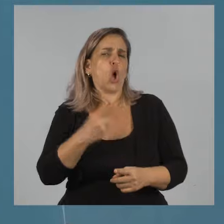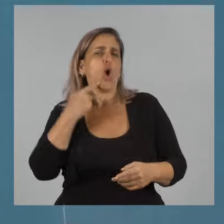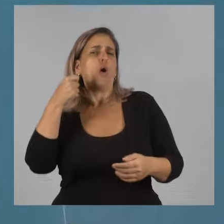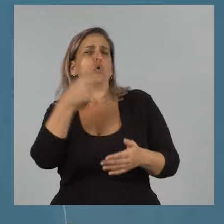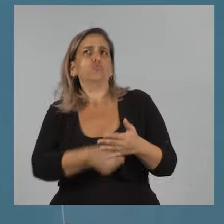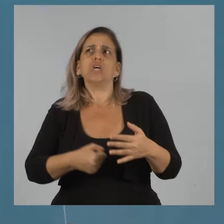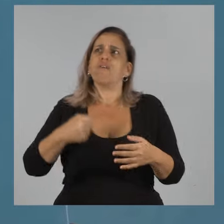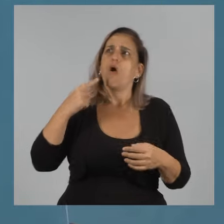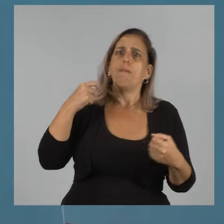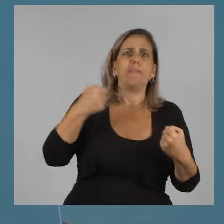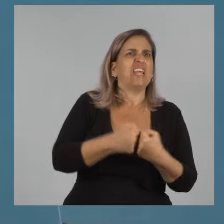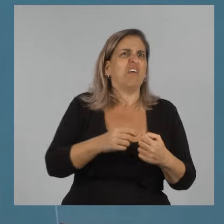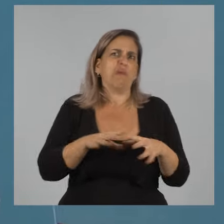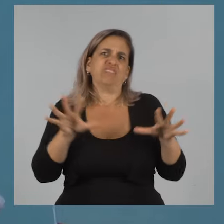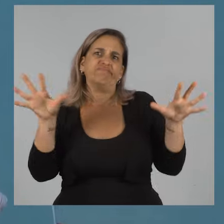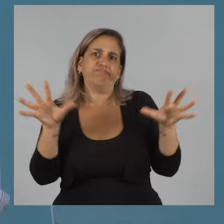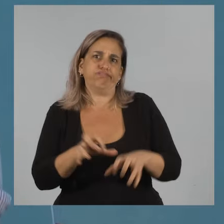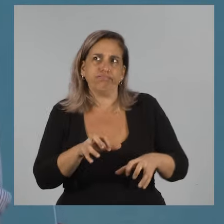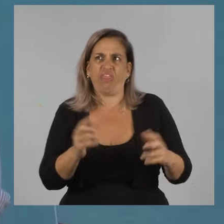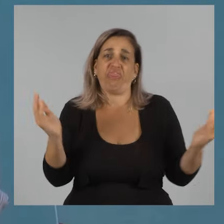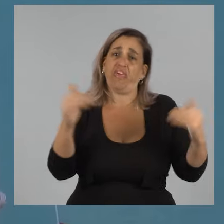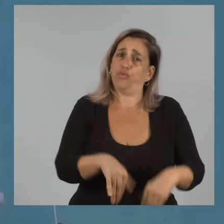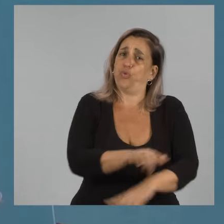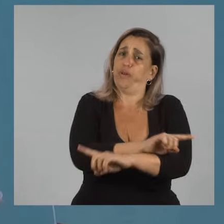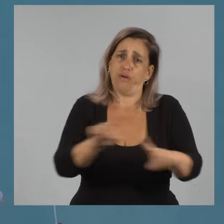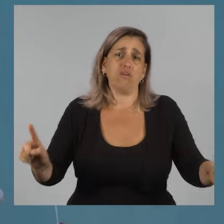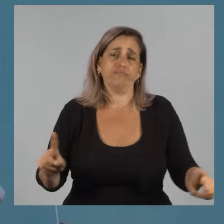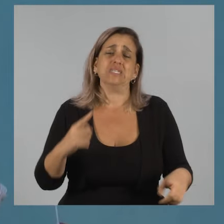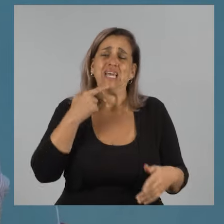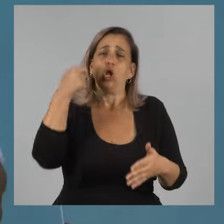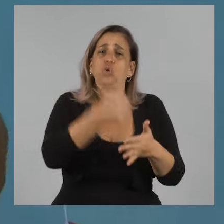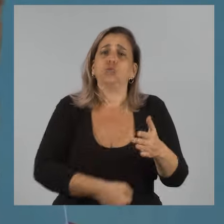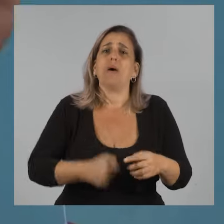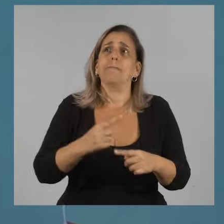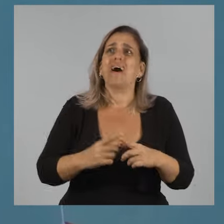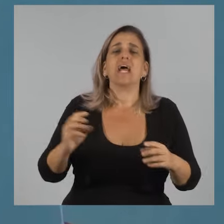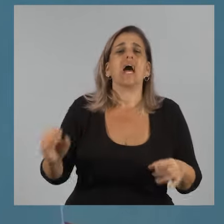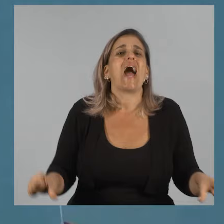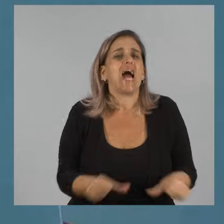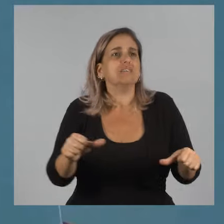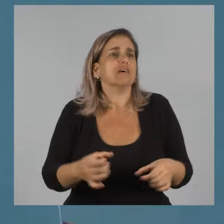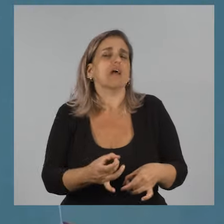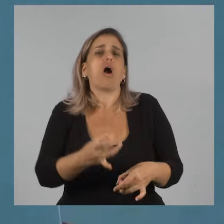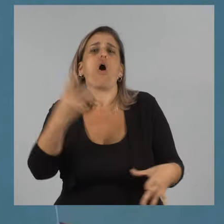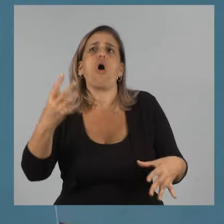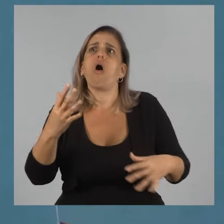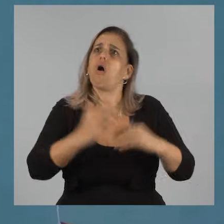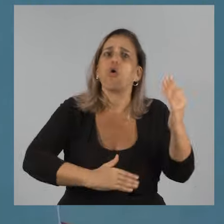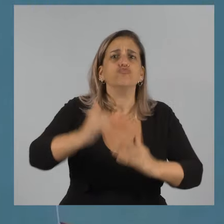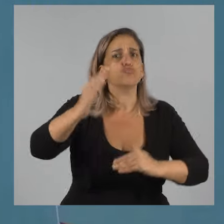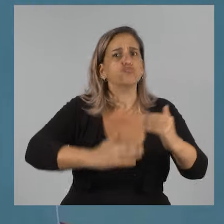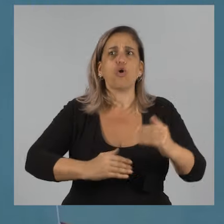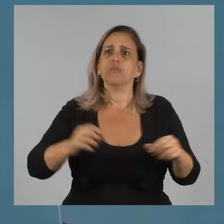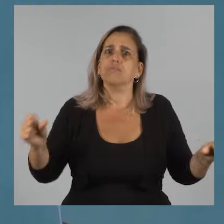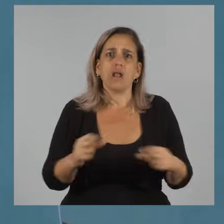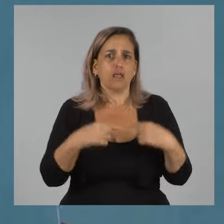peleaba para destruir, que dicho sea fácil, es mucho más simple. Ella peleaba para construir. Y me parece